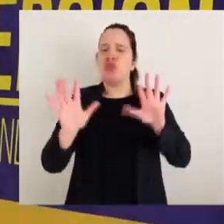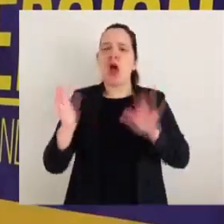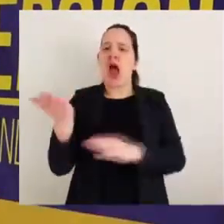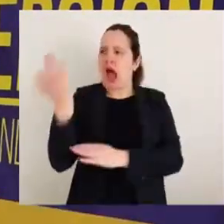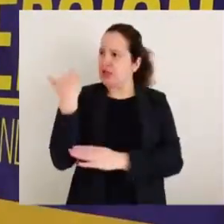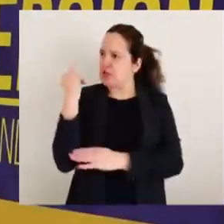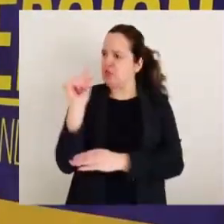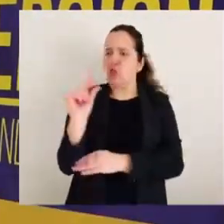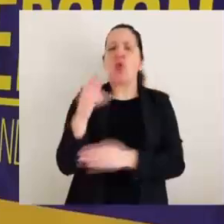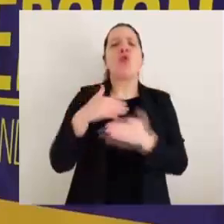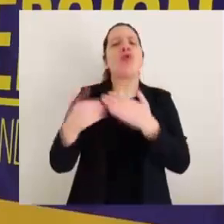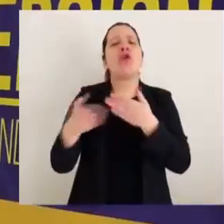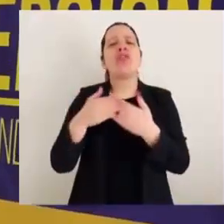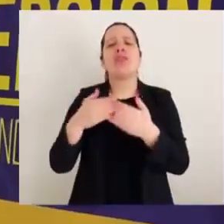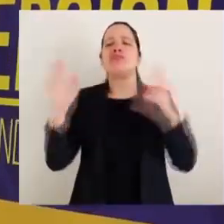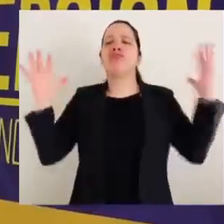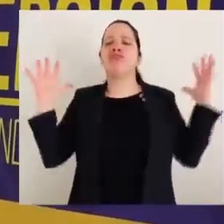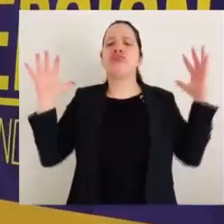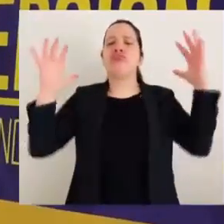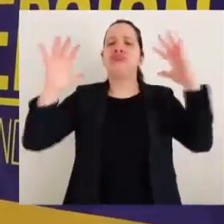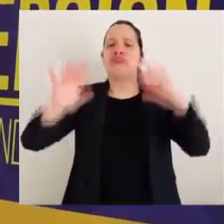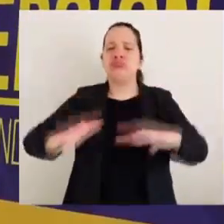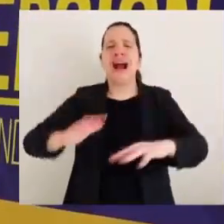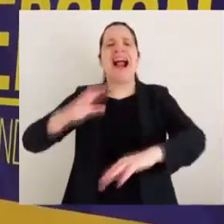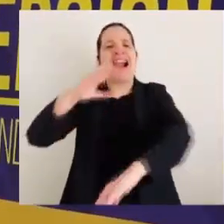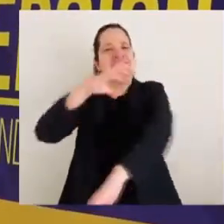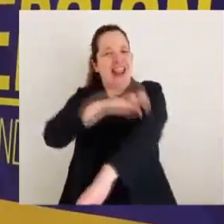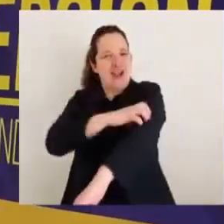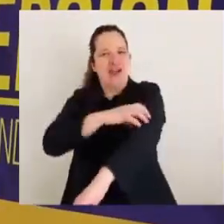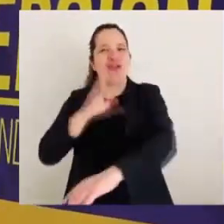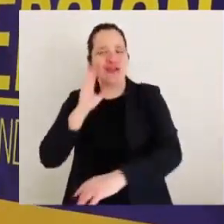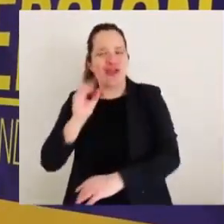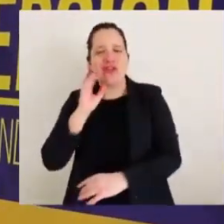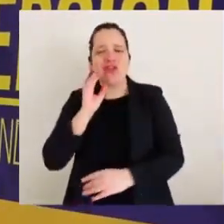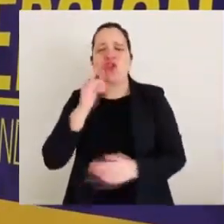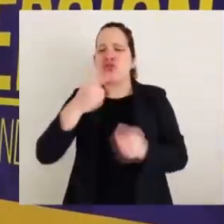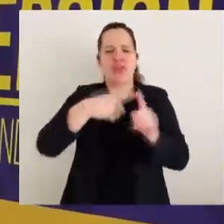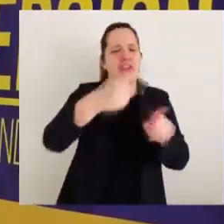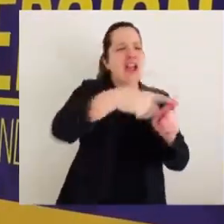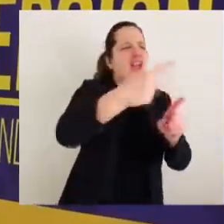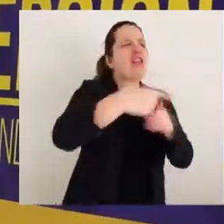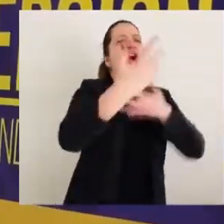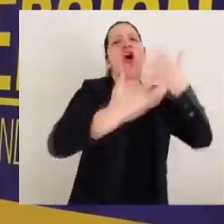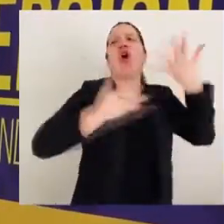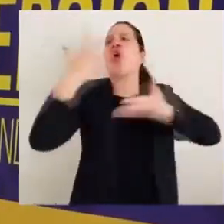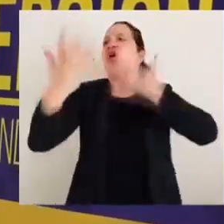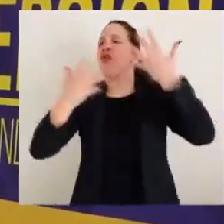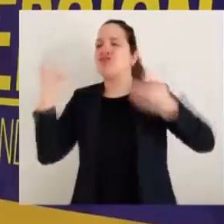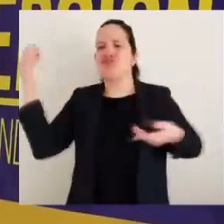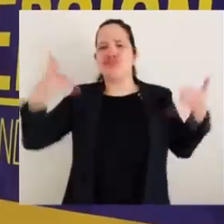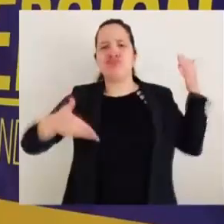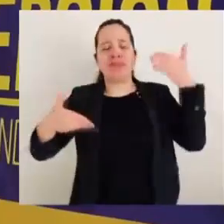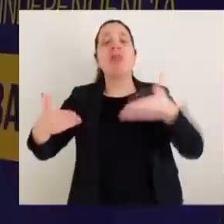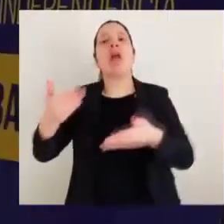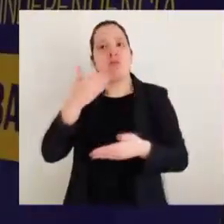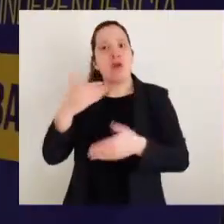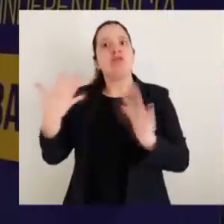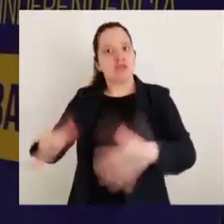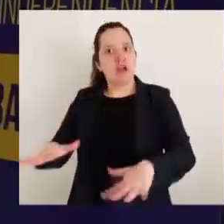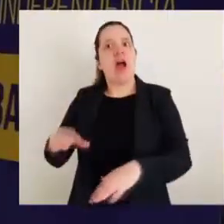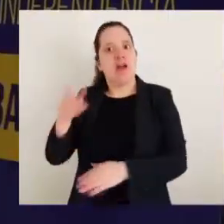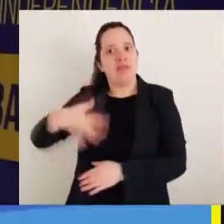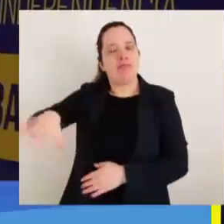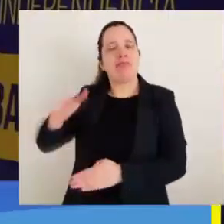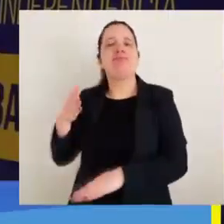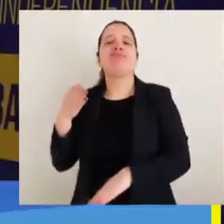representación en el encuentro regional de coros y de orquestas del territorio de la región del Bío Bío. Ya que